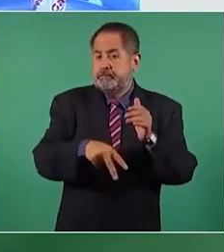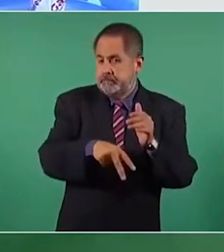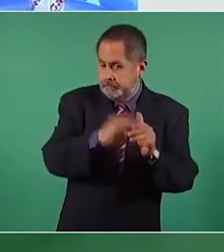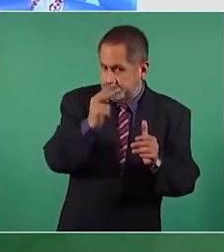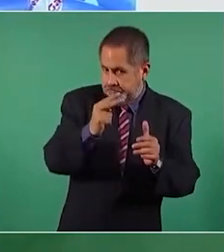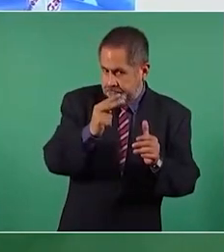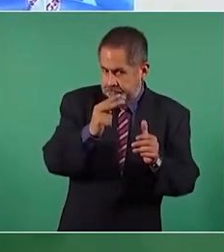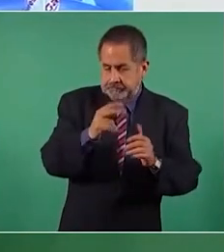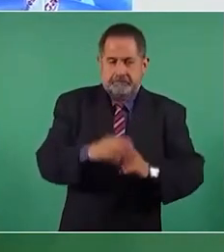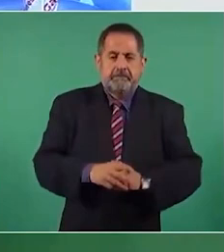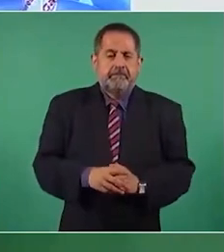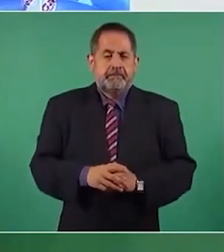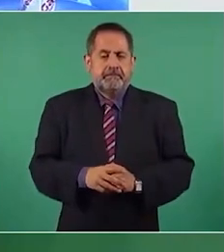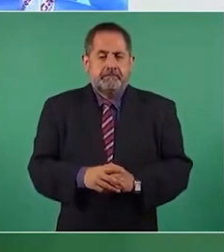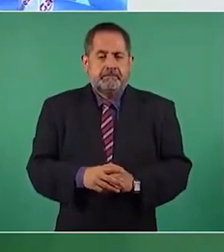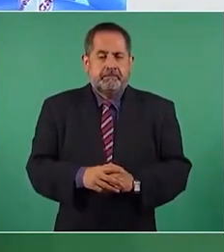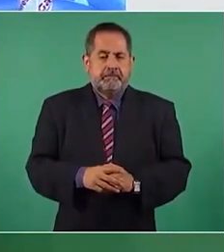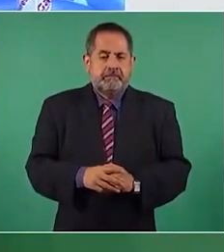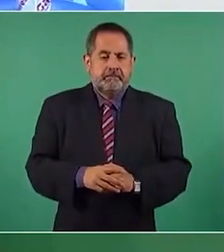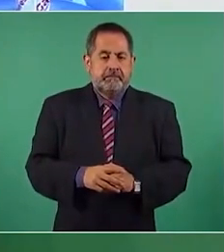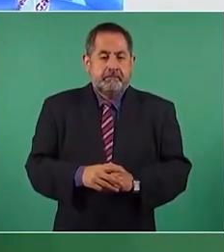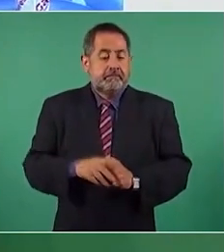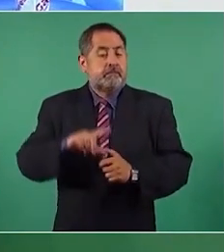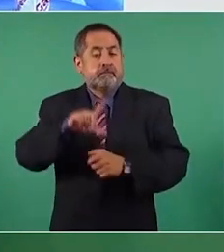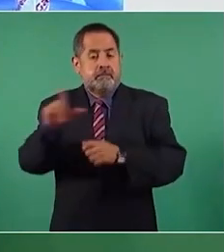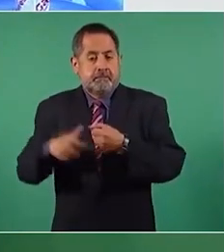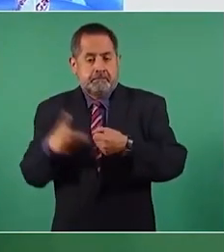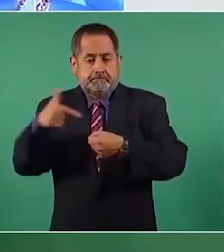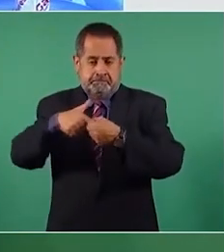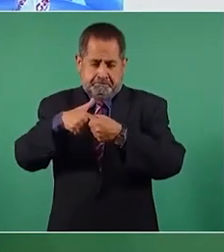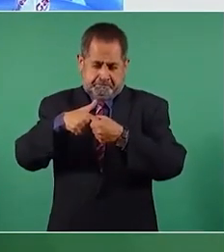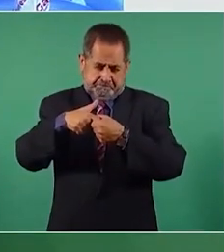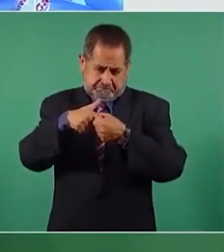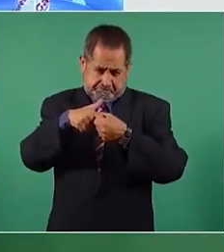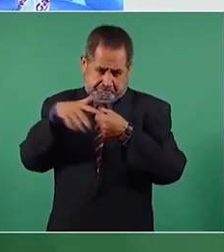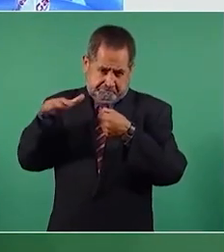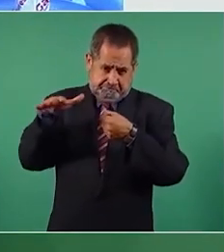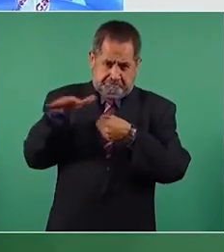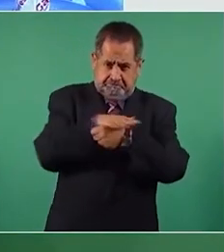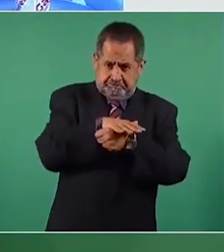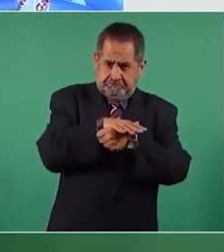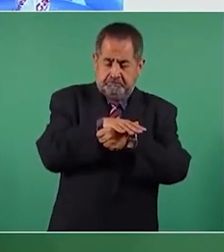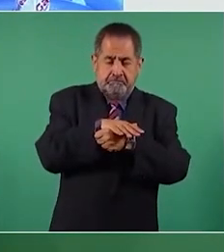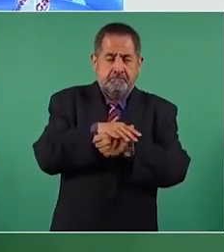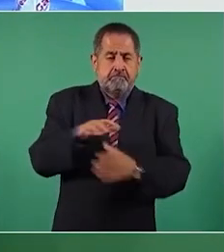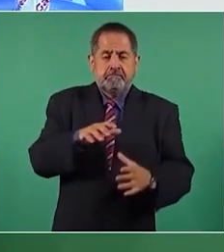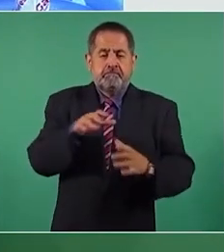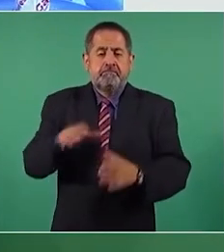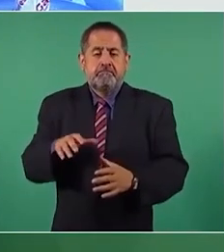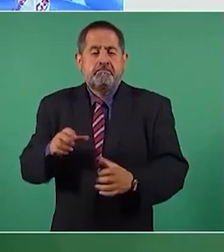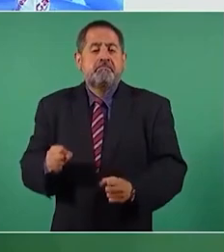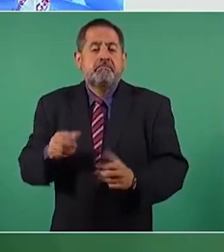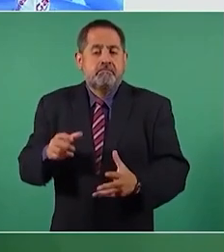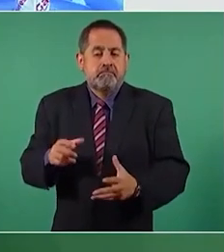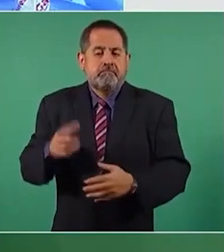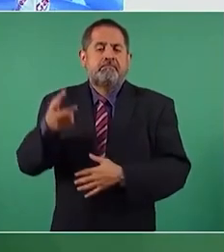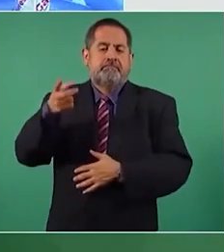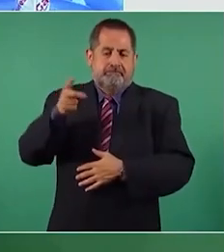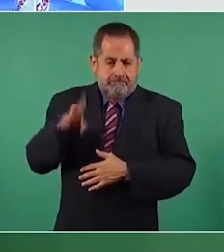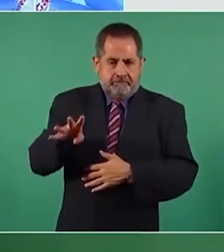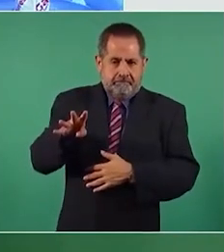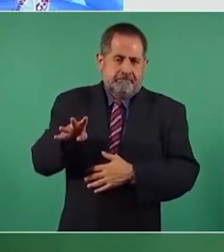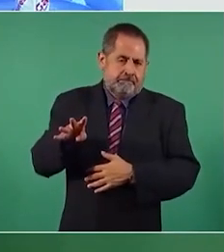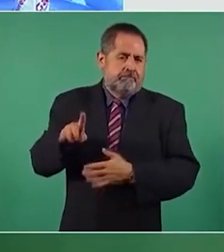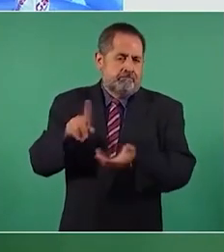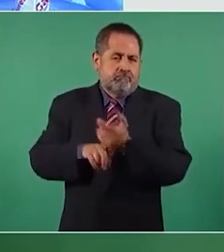y una vez que ya está llenado el tanque el peso final es 39 con 300,